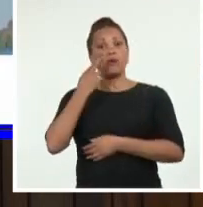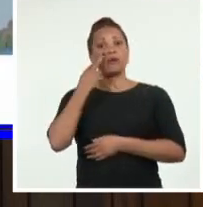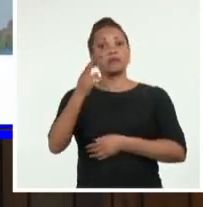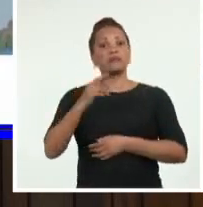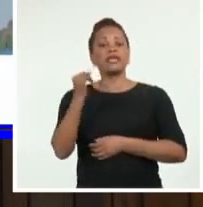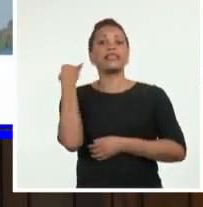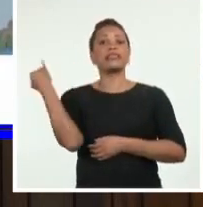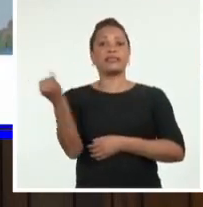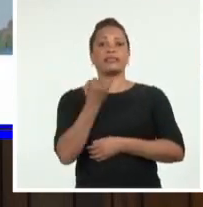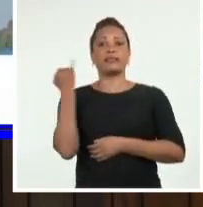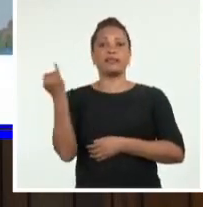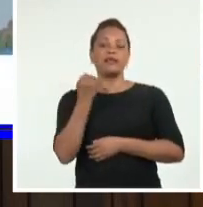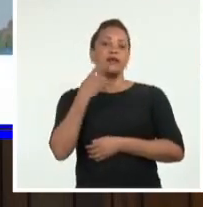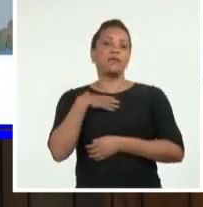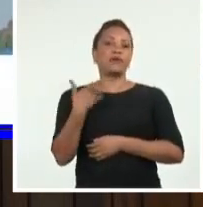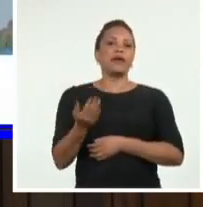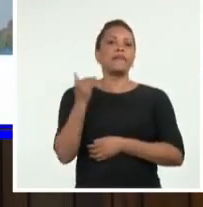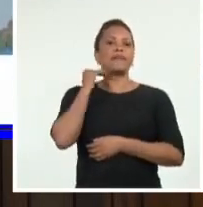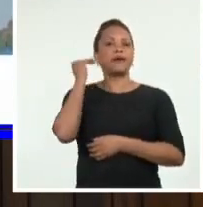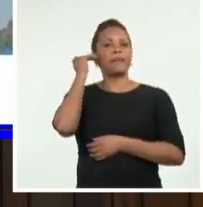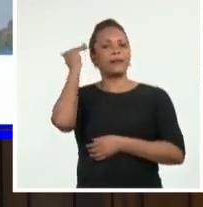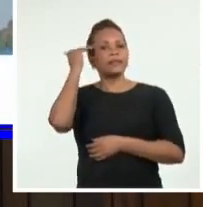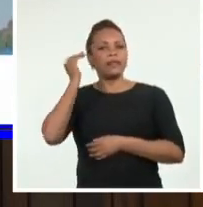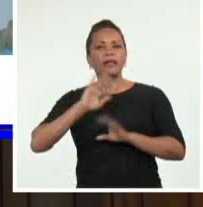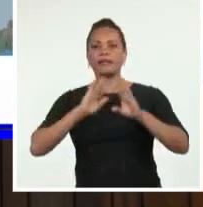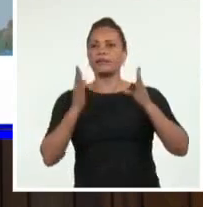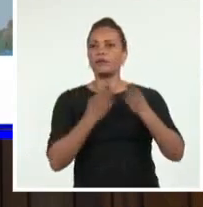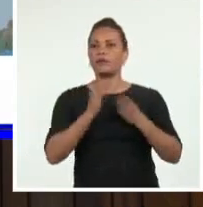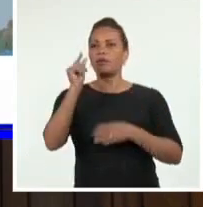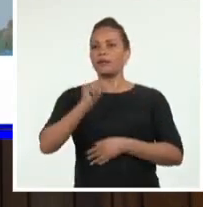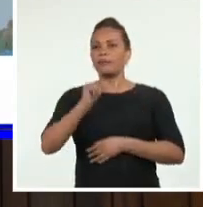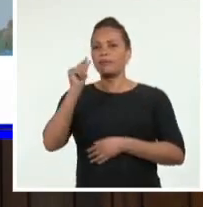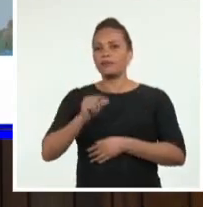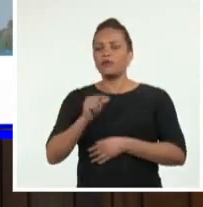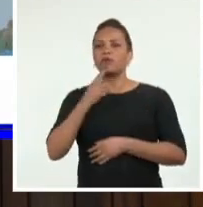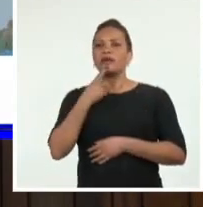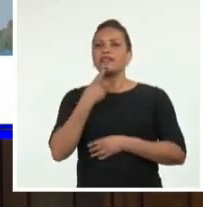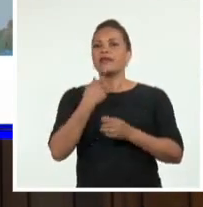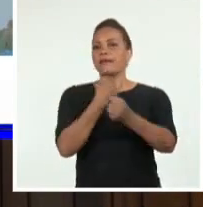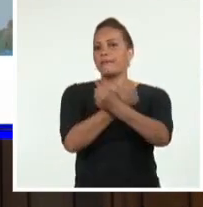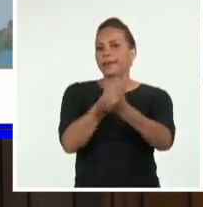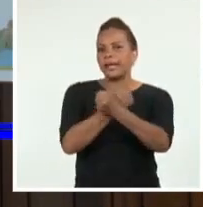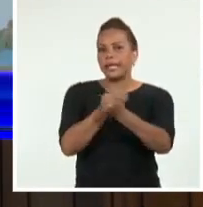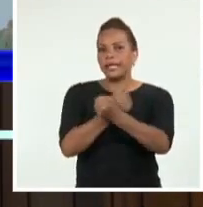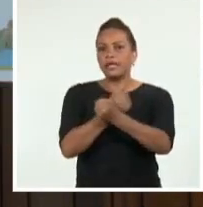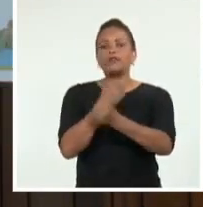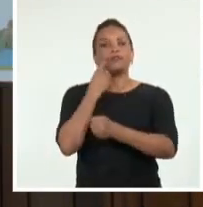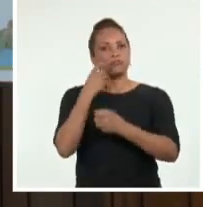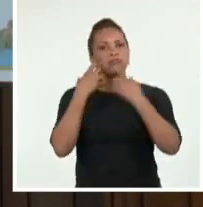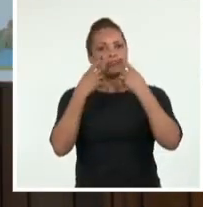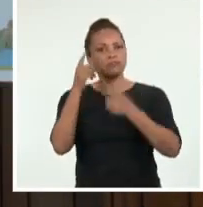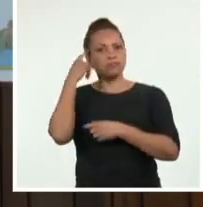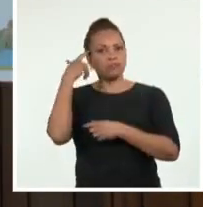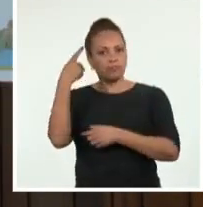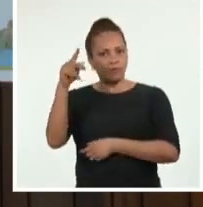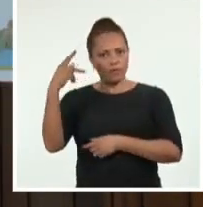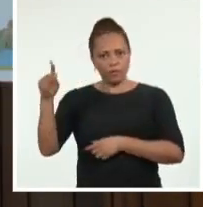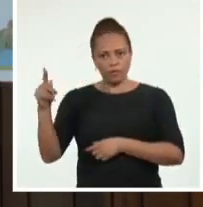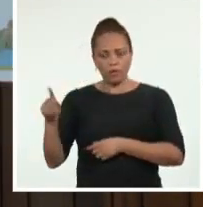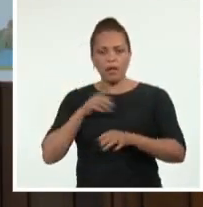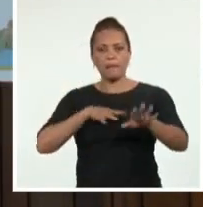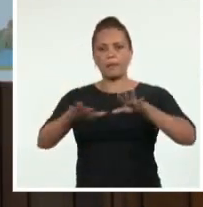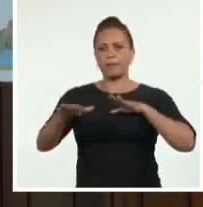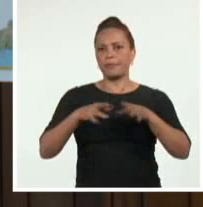las grandes capacidades que tienen en todo el tema de gestión de riesgos, preparación y